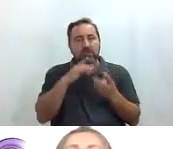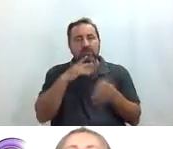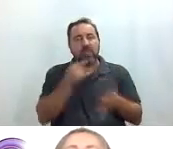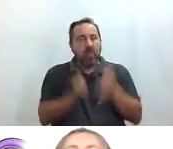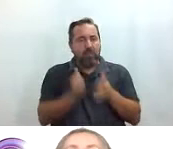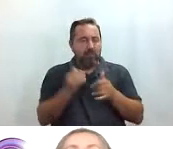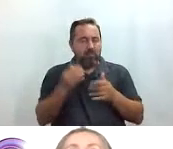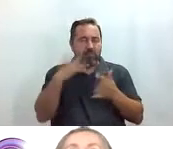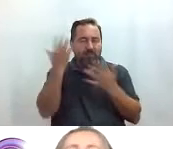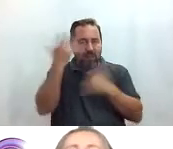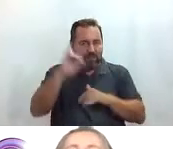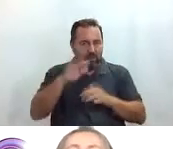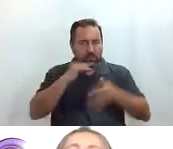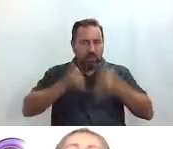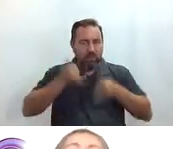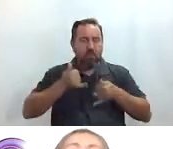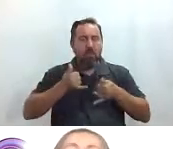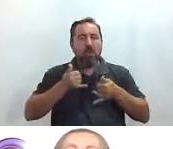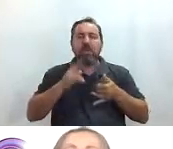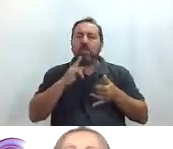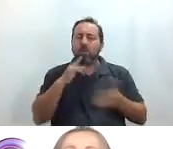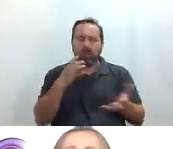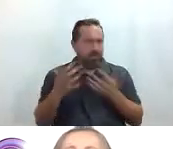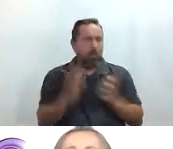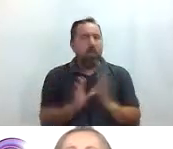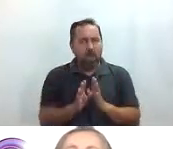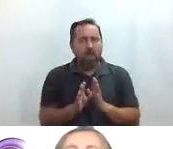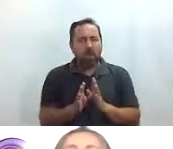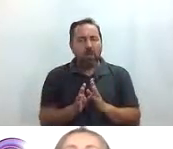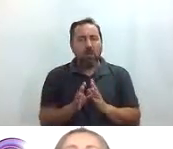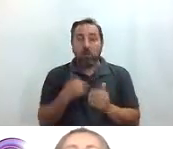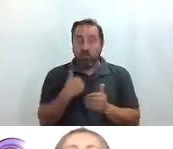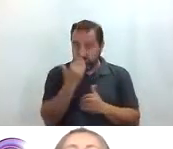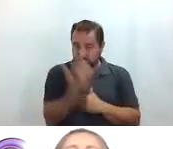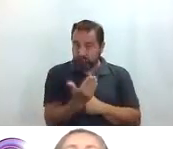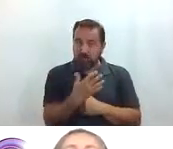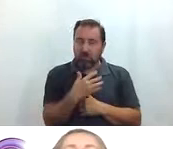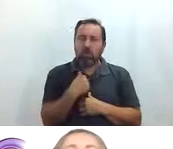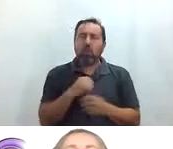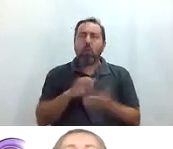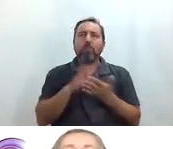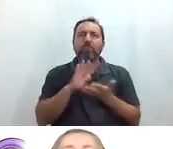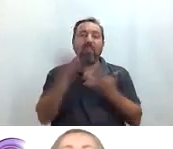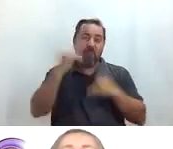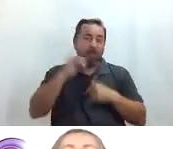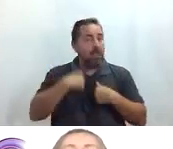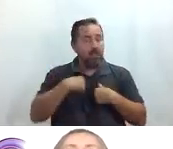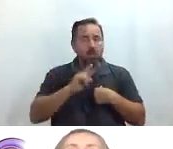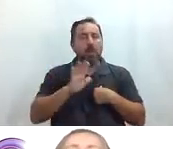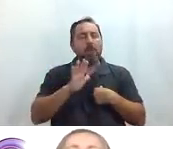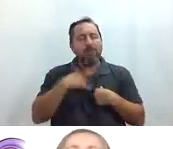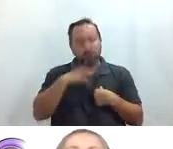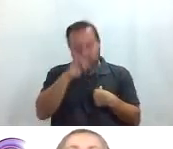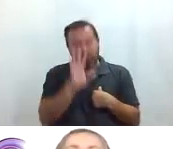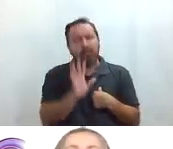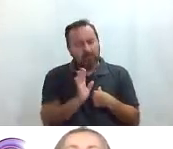flamenco fue muy espectacular y eso que yo tengo que confesar que no soy muy flamenca pero me sorprendió